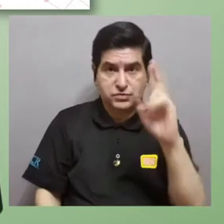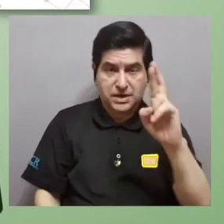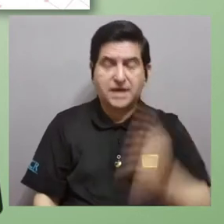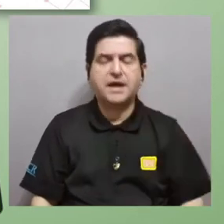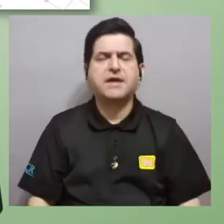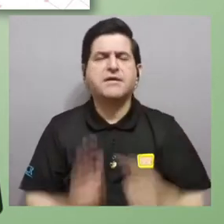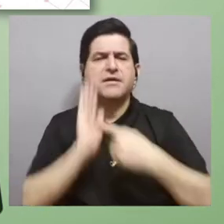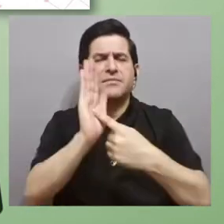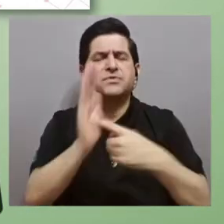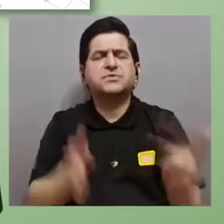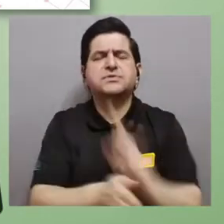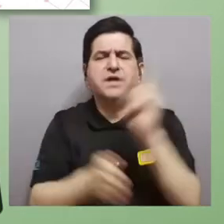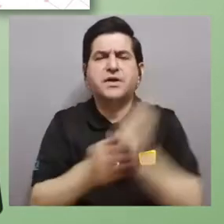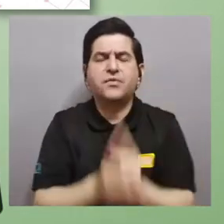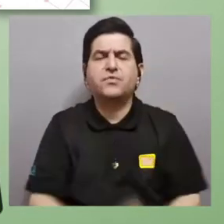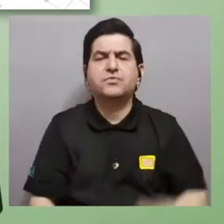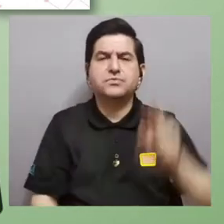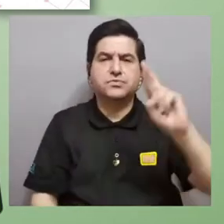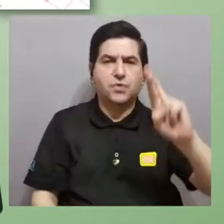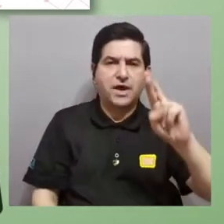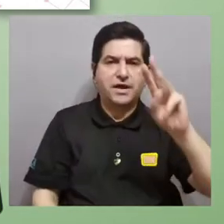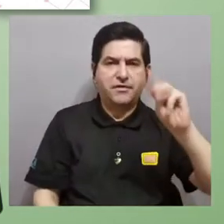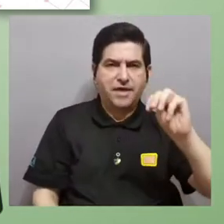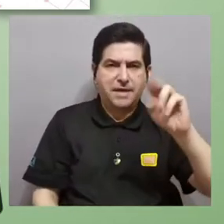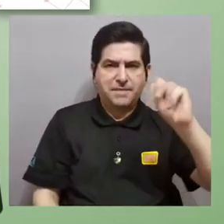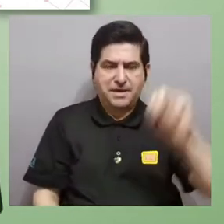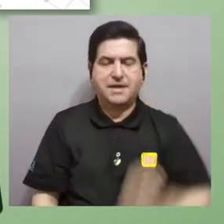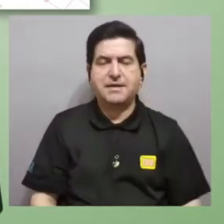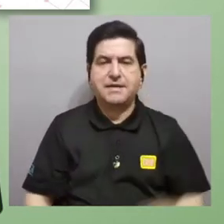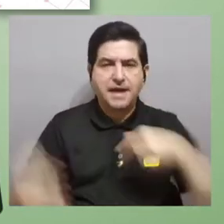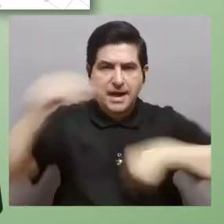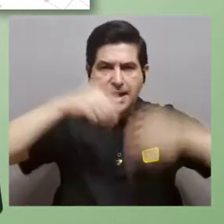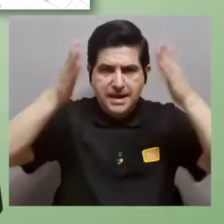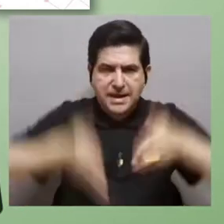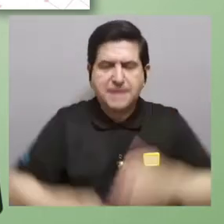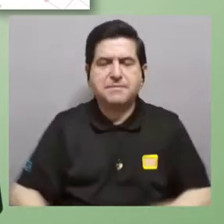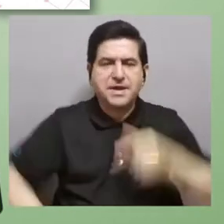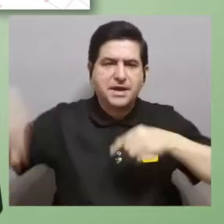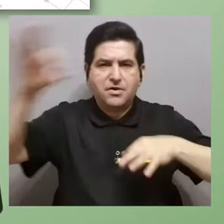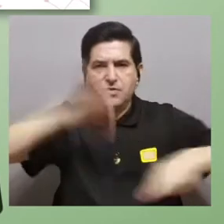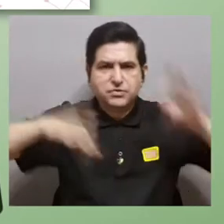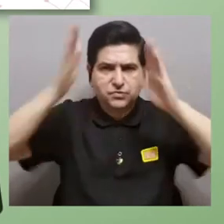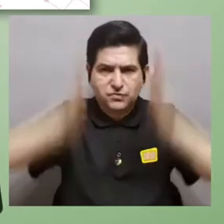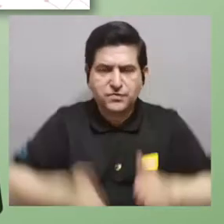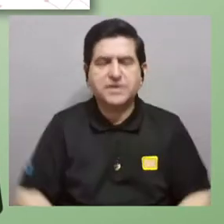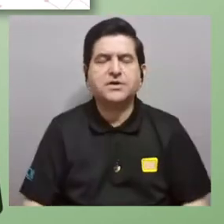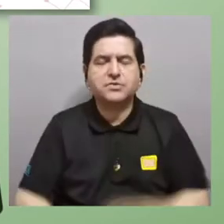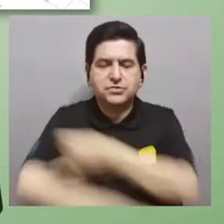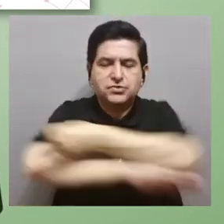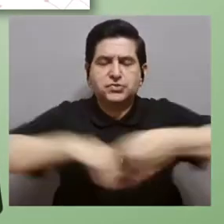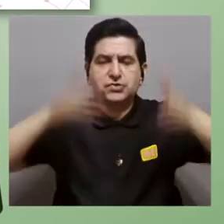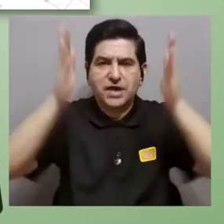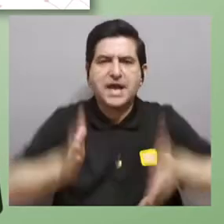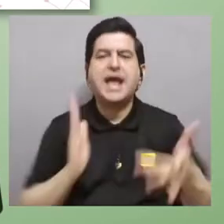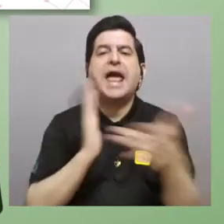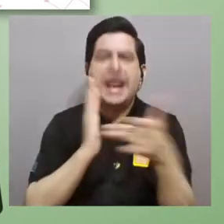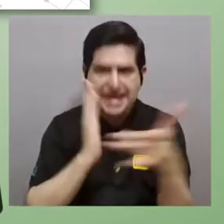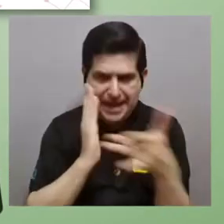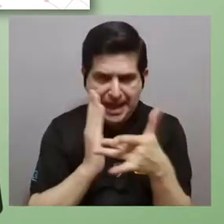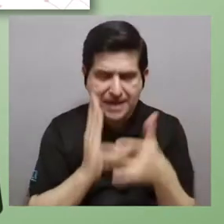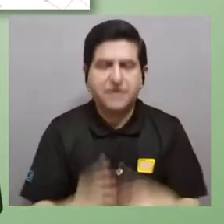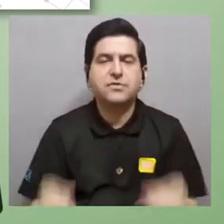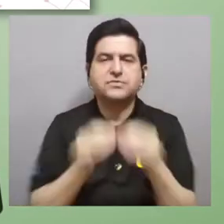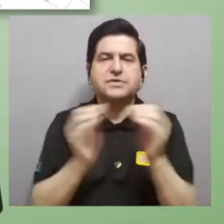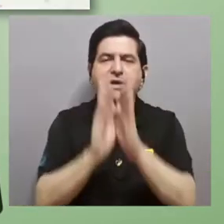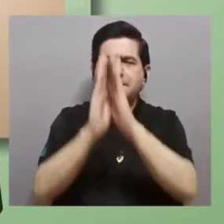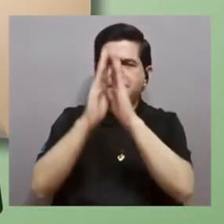cómo utilizar la resonancia magnética desde químicos, físicos, ingenieros del tecnológico